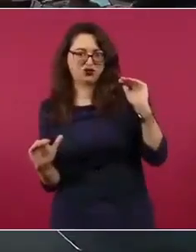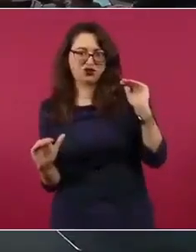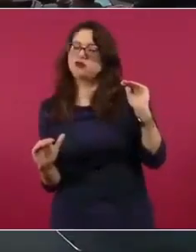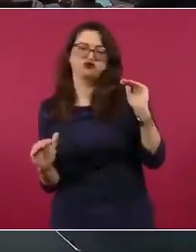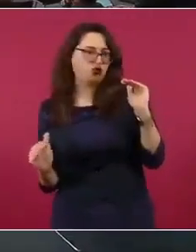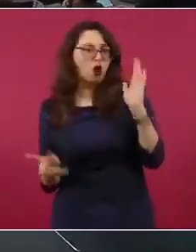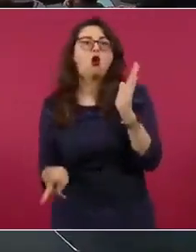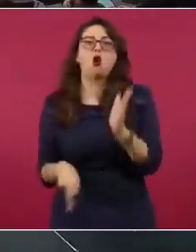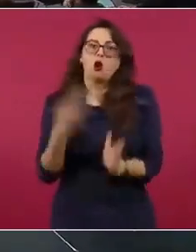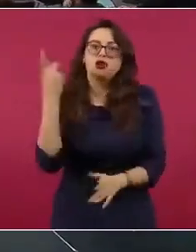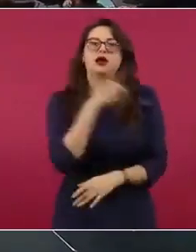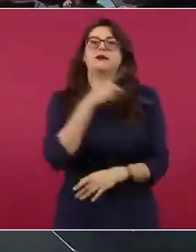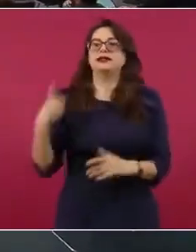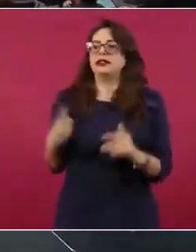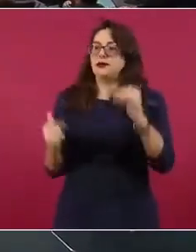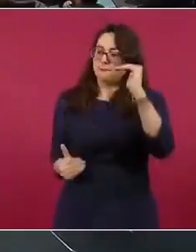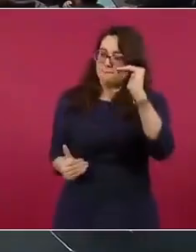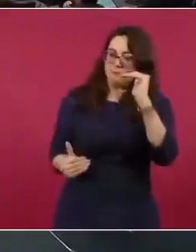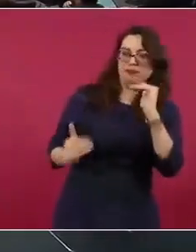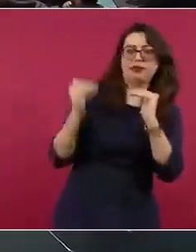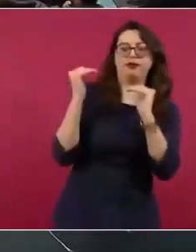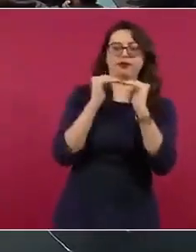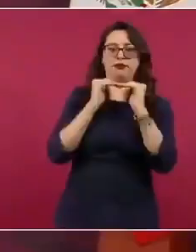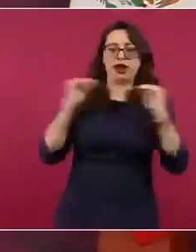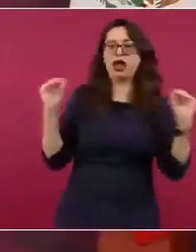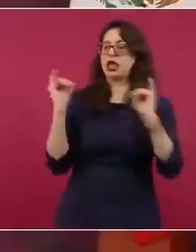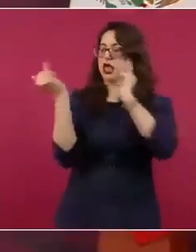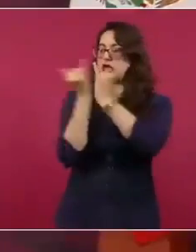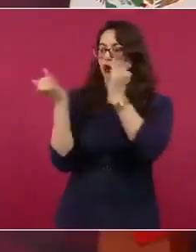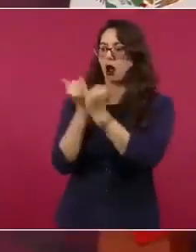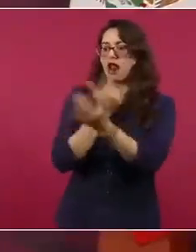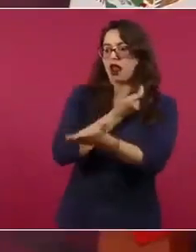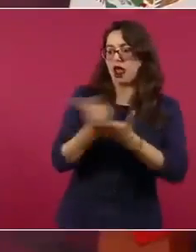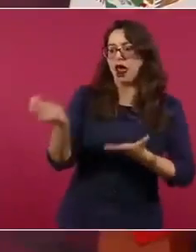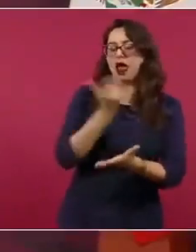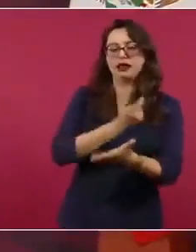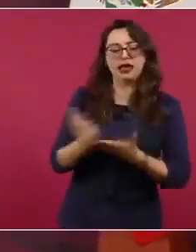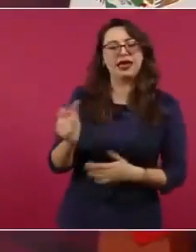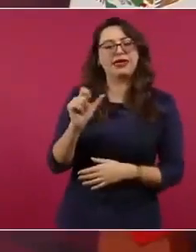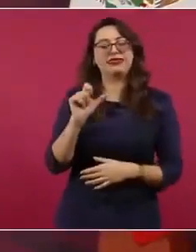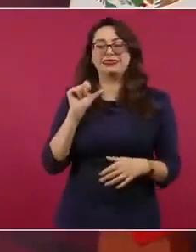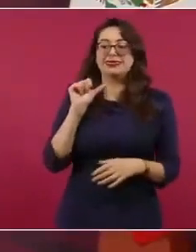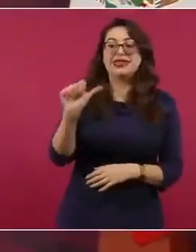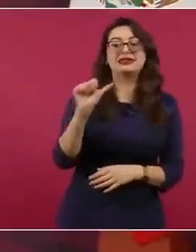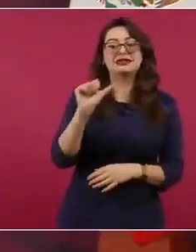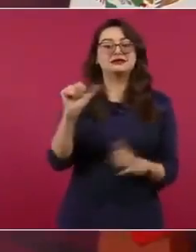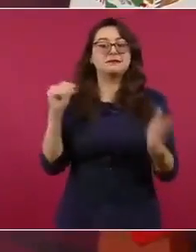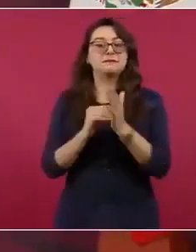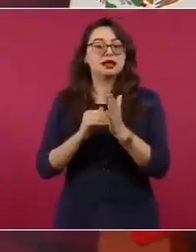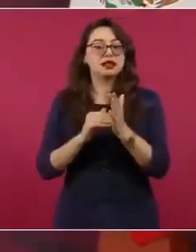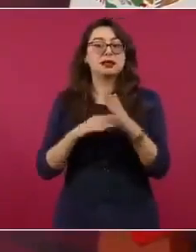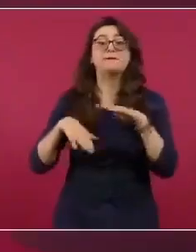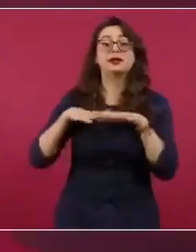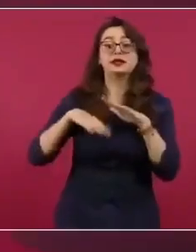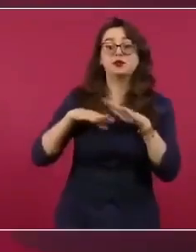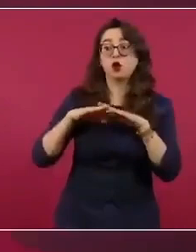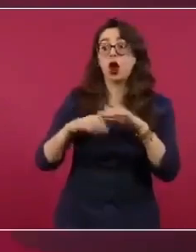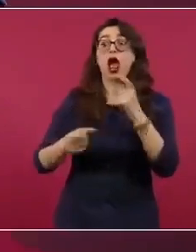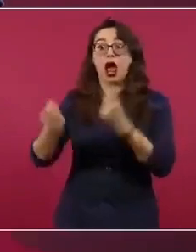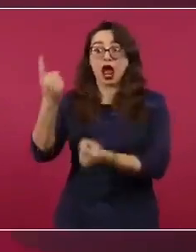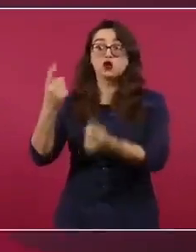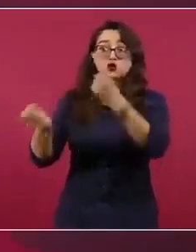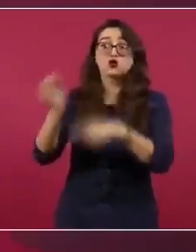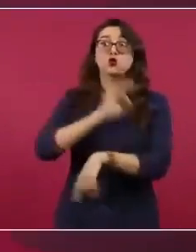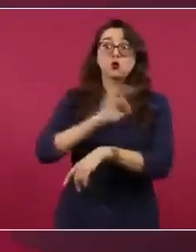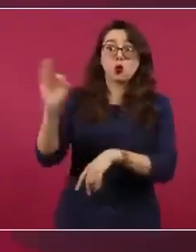Entonces, ya decidimos que mínimo es eso. Claro, que